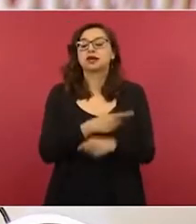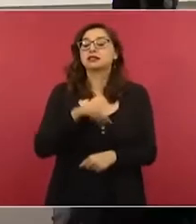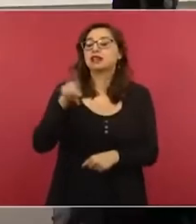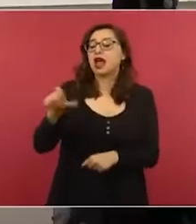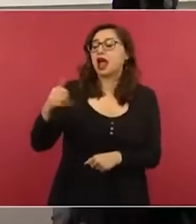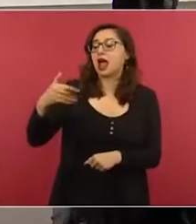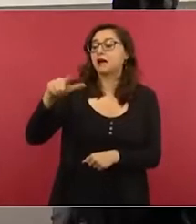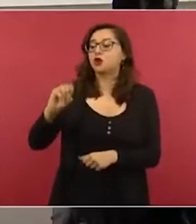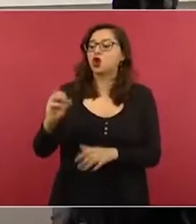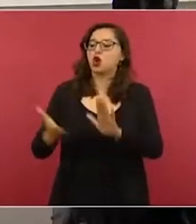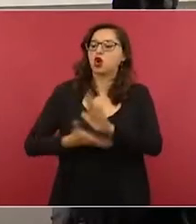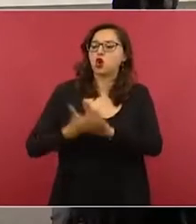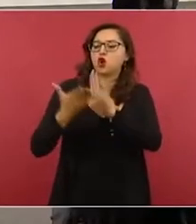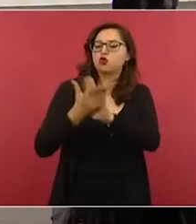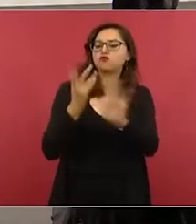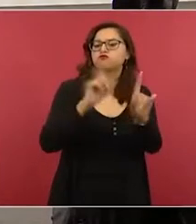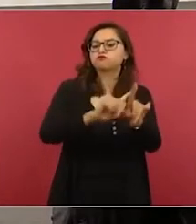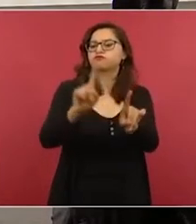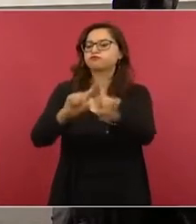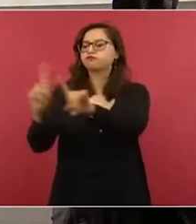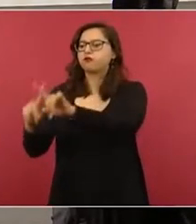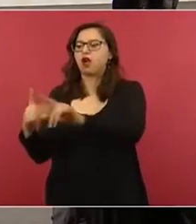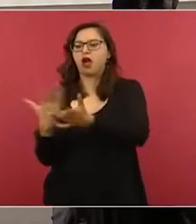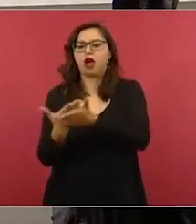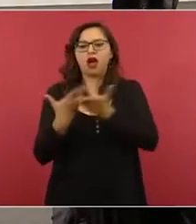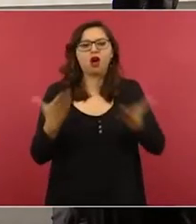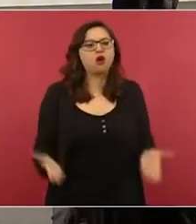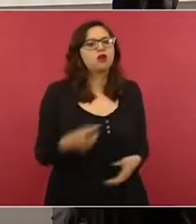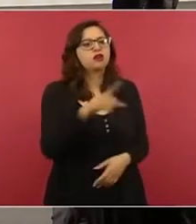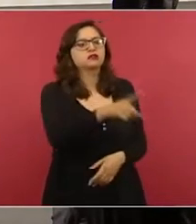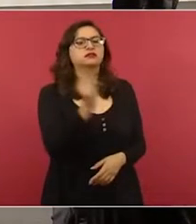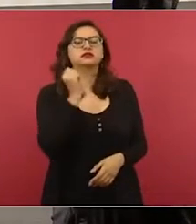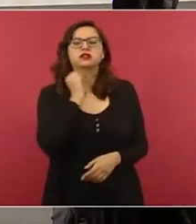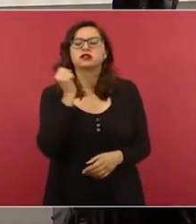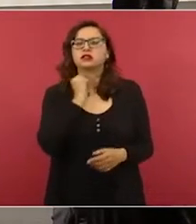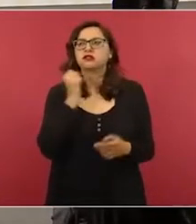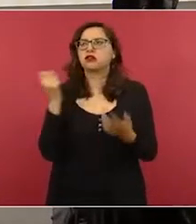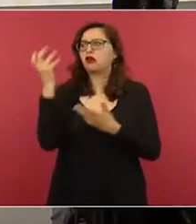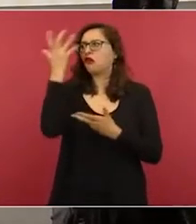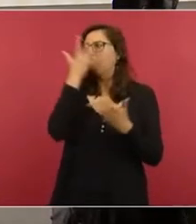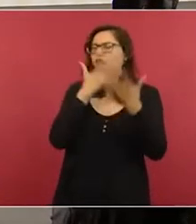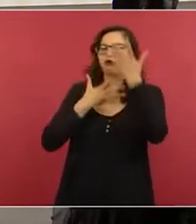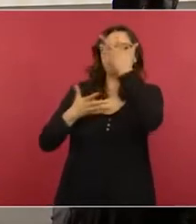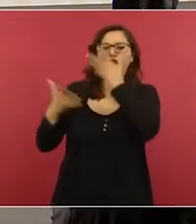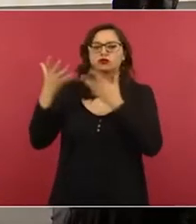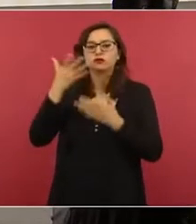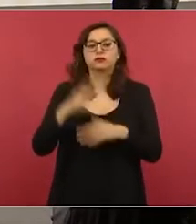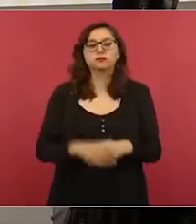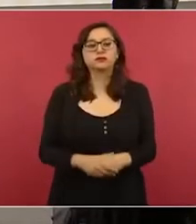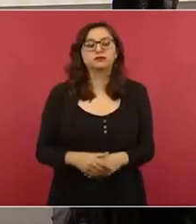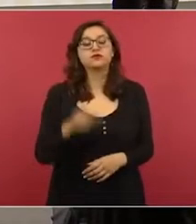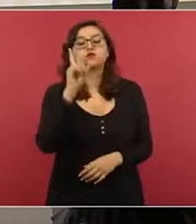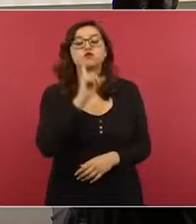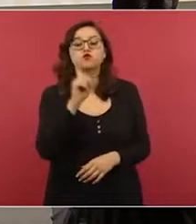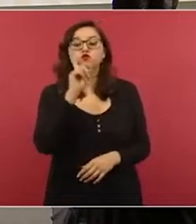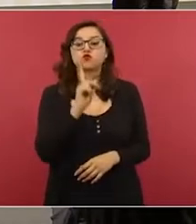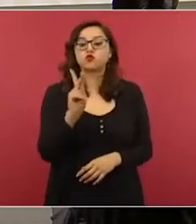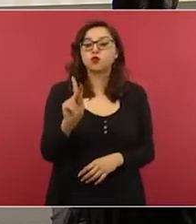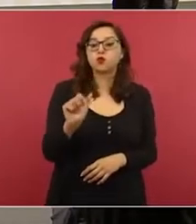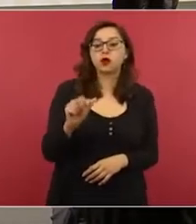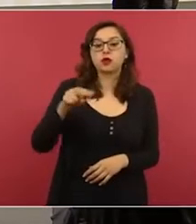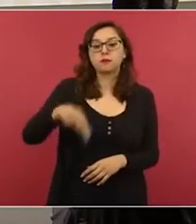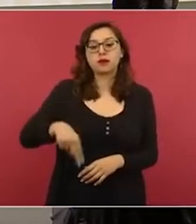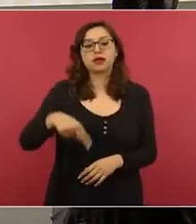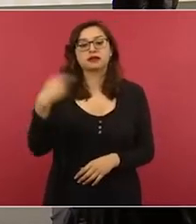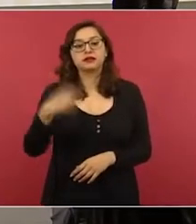que hasta los senadores de la oposición se las creen. Aquí vemos a la senadora del PAN, Kenia